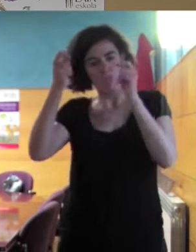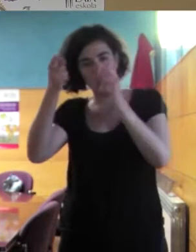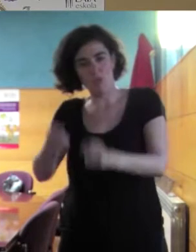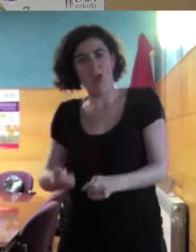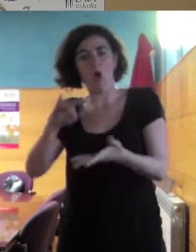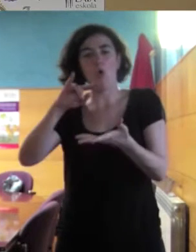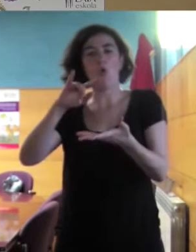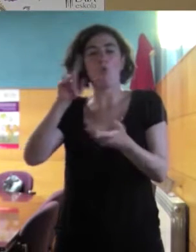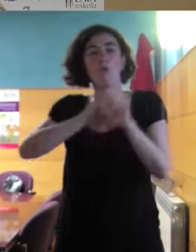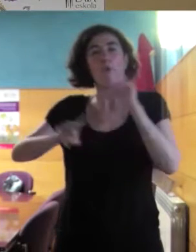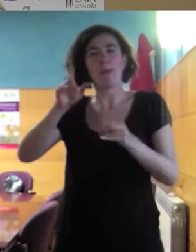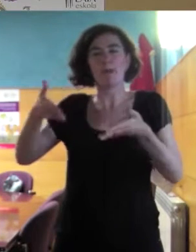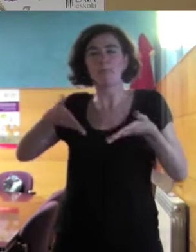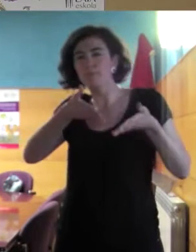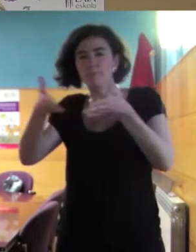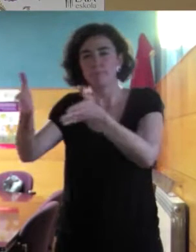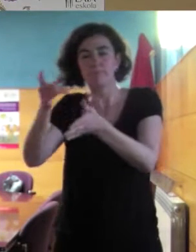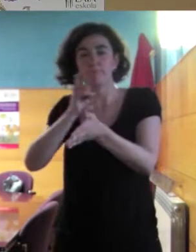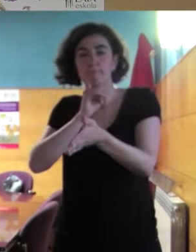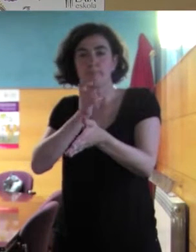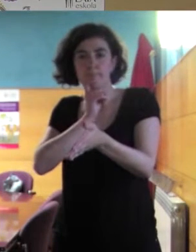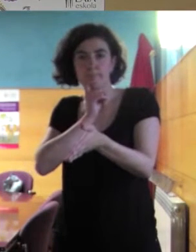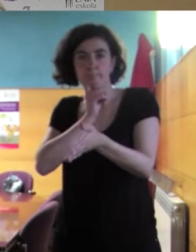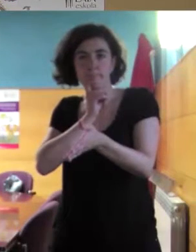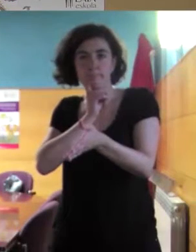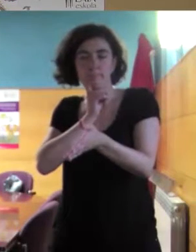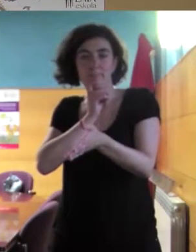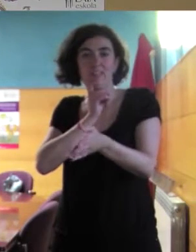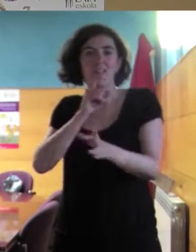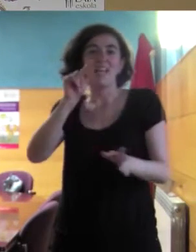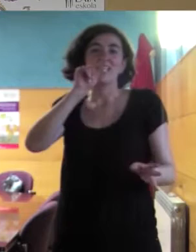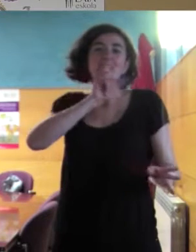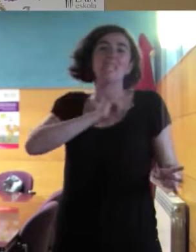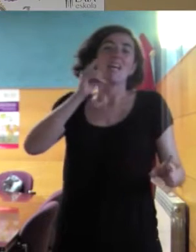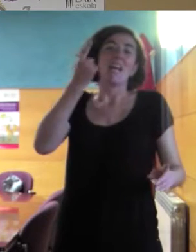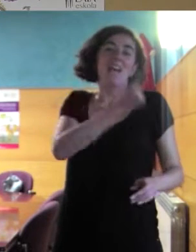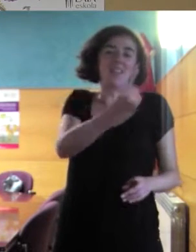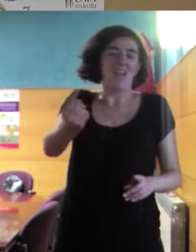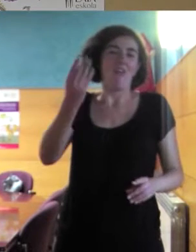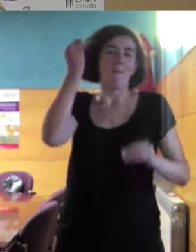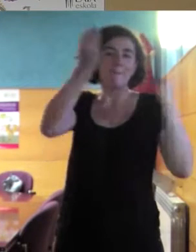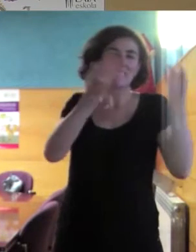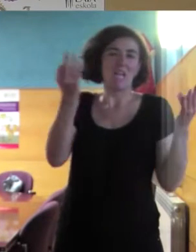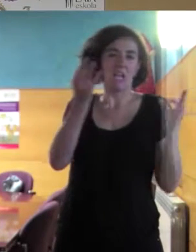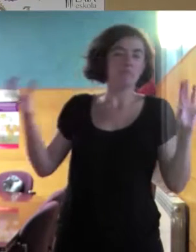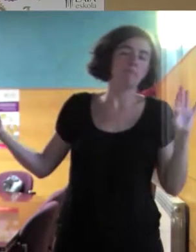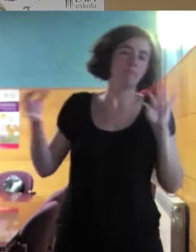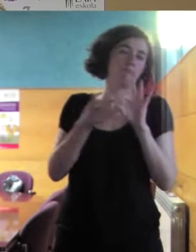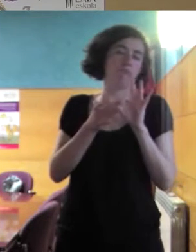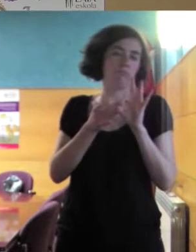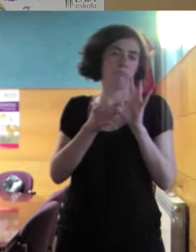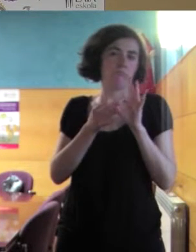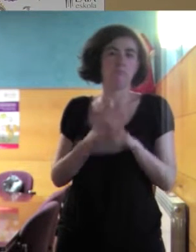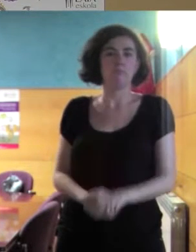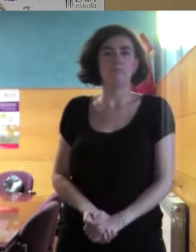encaminarlos, tiene que ver claramente con el marco ideológico que tiene cada persona. Entonces, a veces